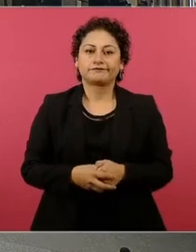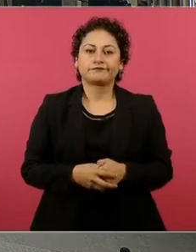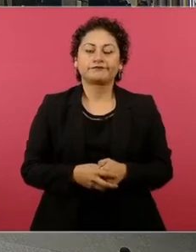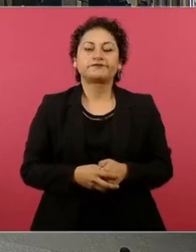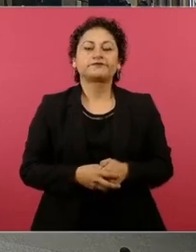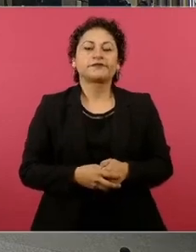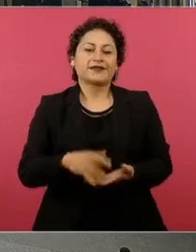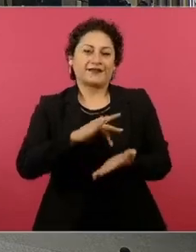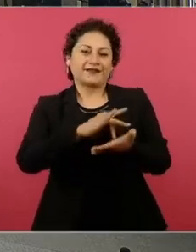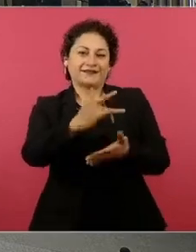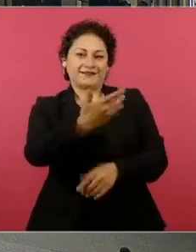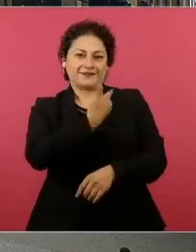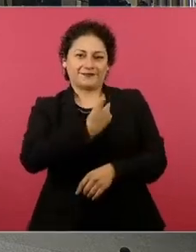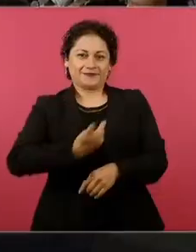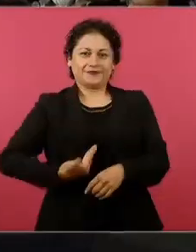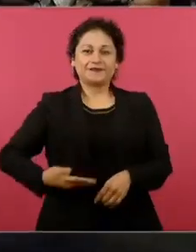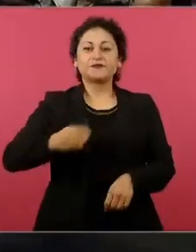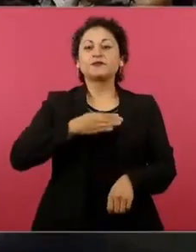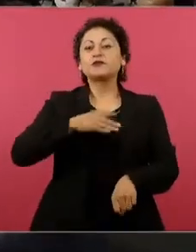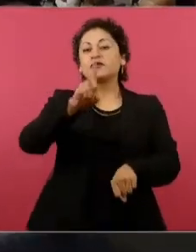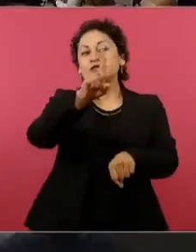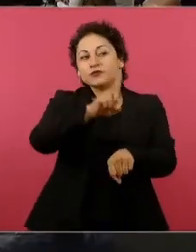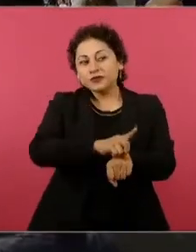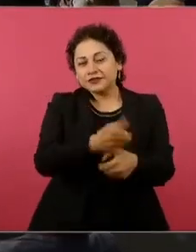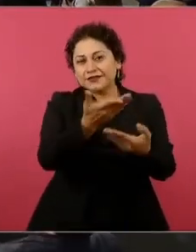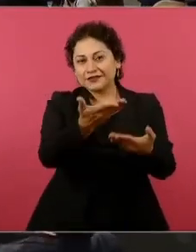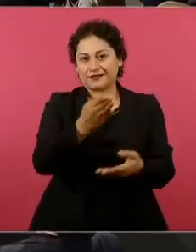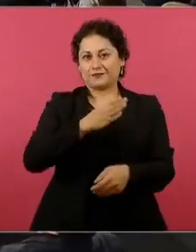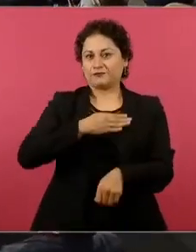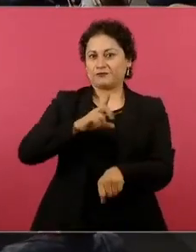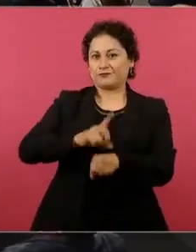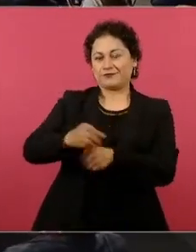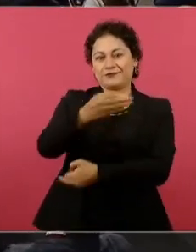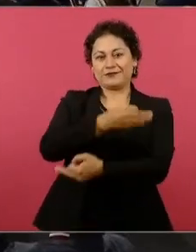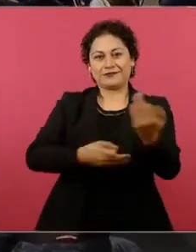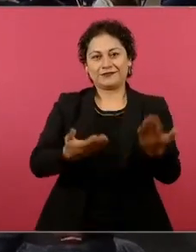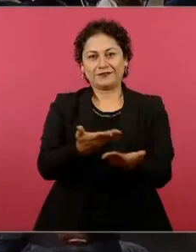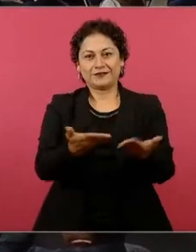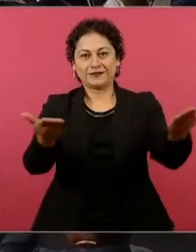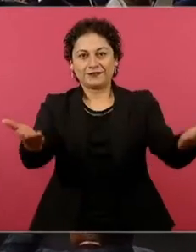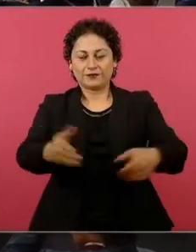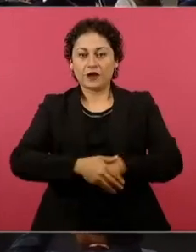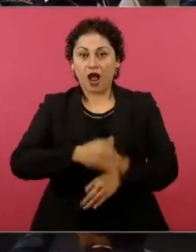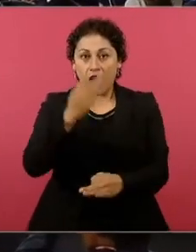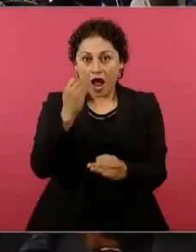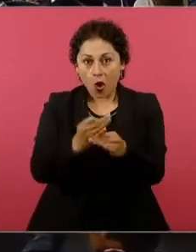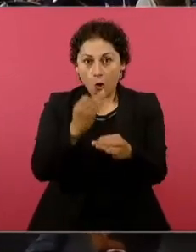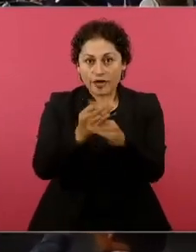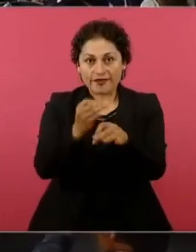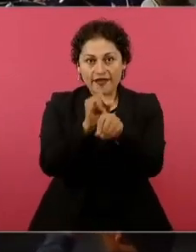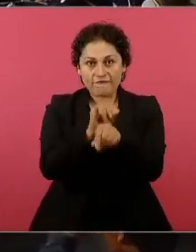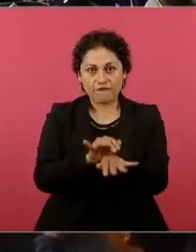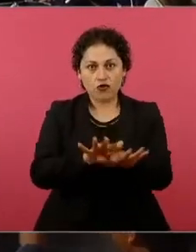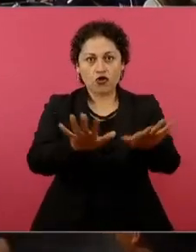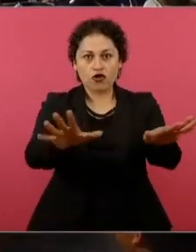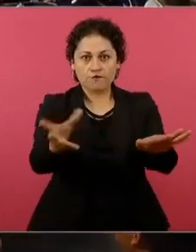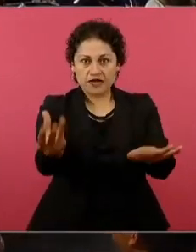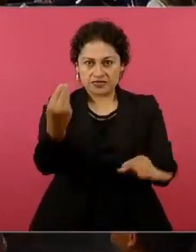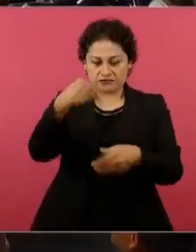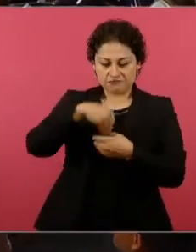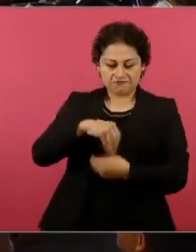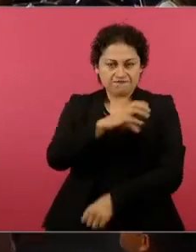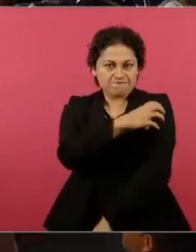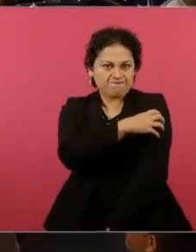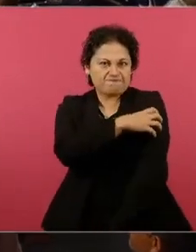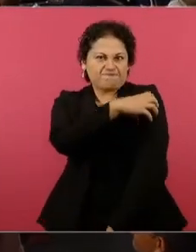Muchas gracias, señor presidente. Muy buenos días, buenos días a todas y a todos ustedes. Vamos a empoderarnos con la información de los precios